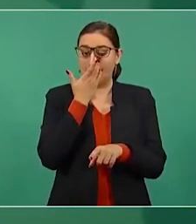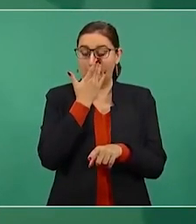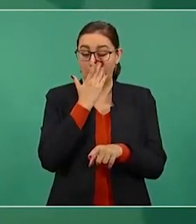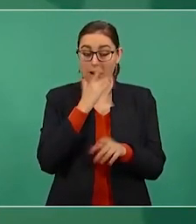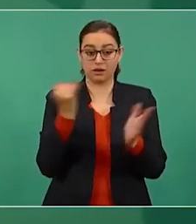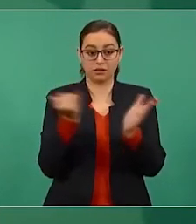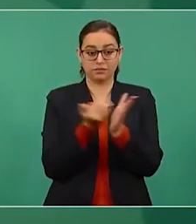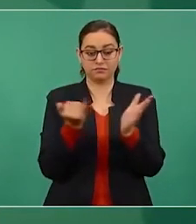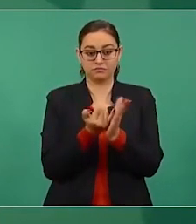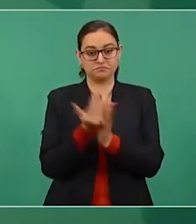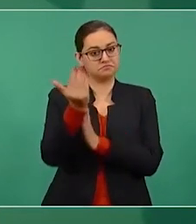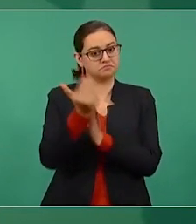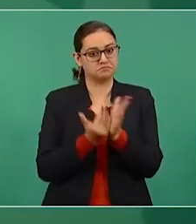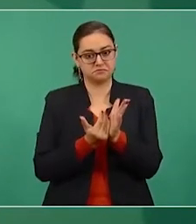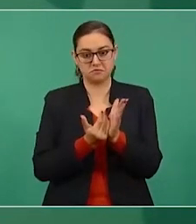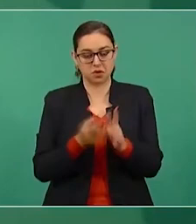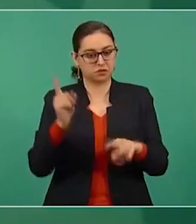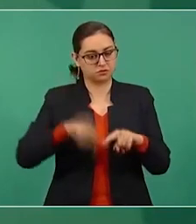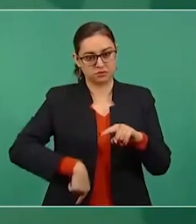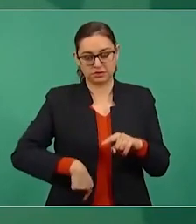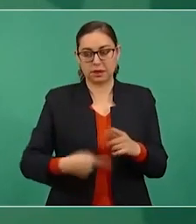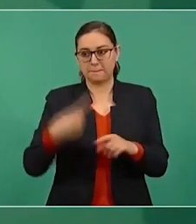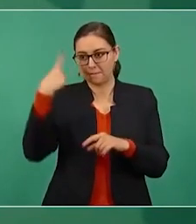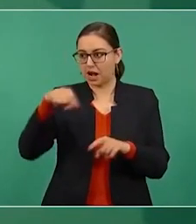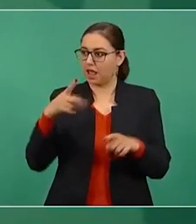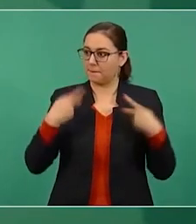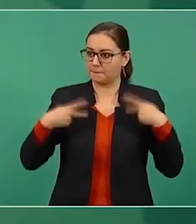en beneficio de la gente.